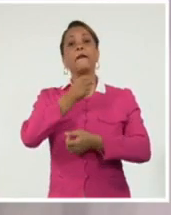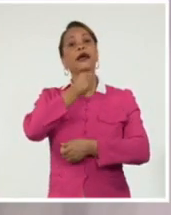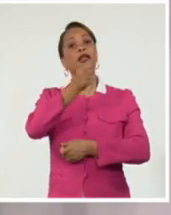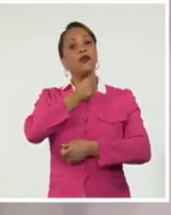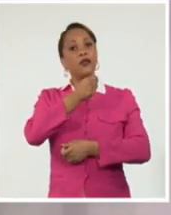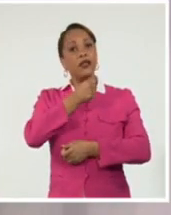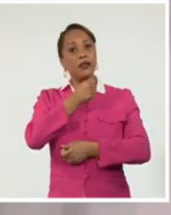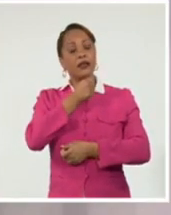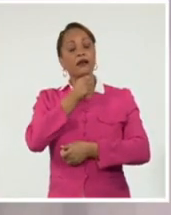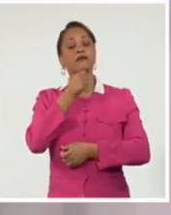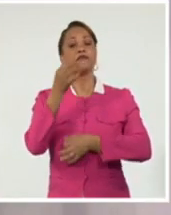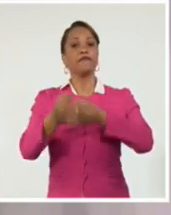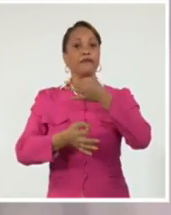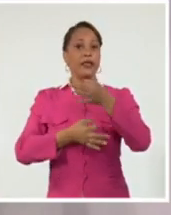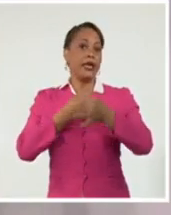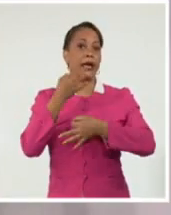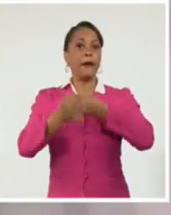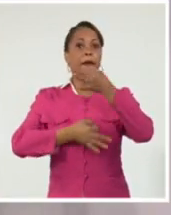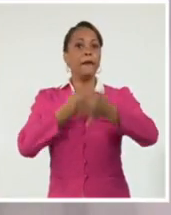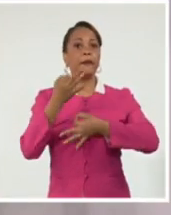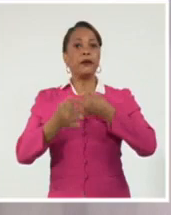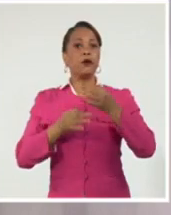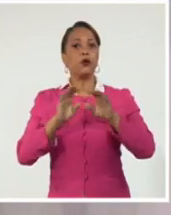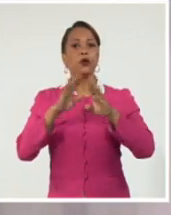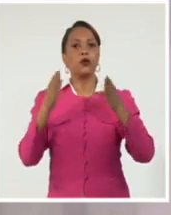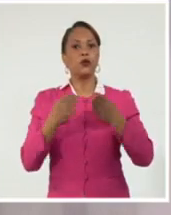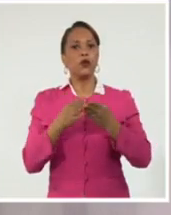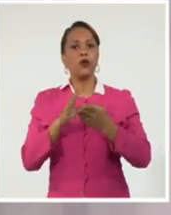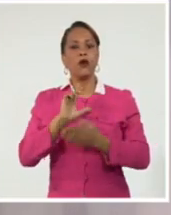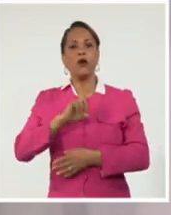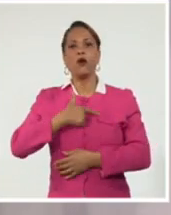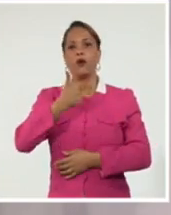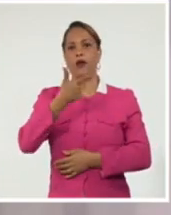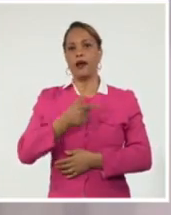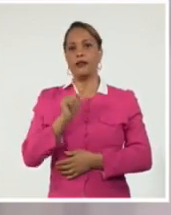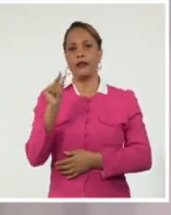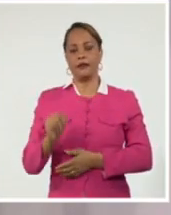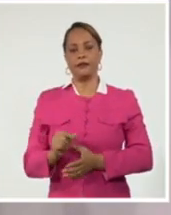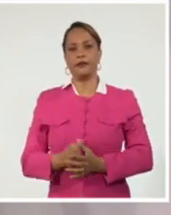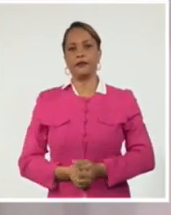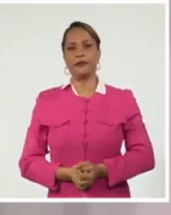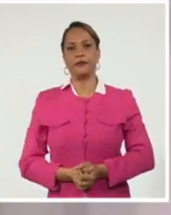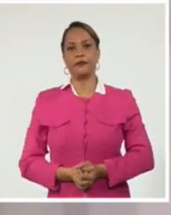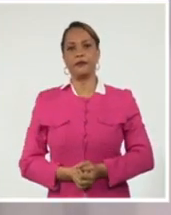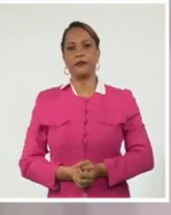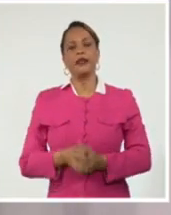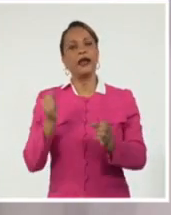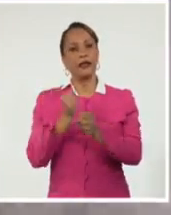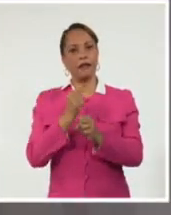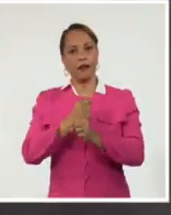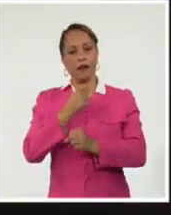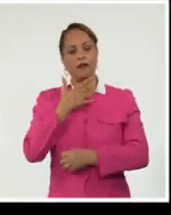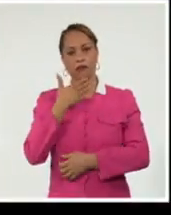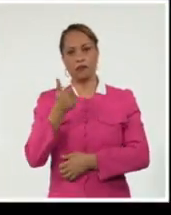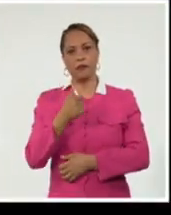González Cabello obtuvo declaraciones de la actriz y pedagoga. El siguiente trabajo con la exclusiva.